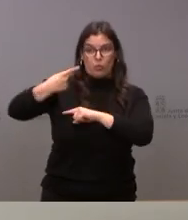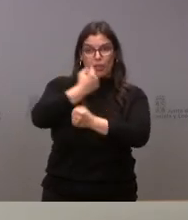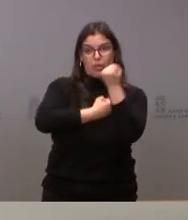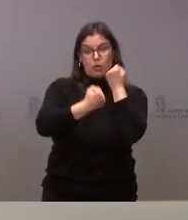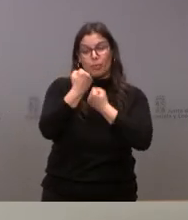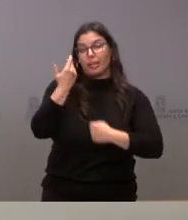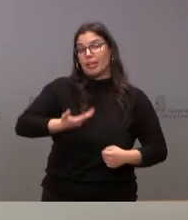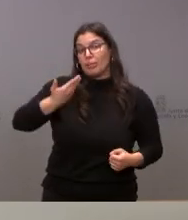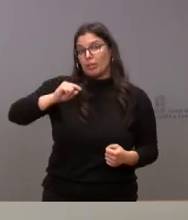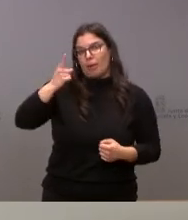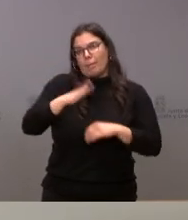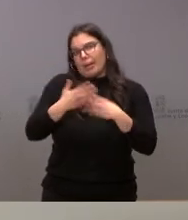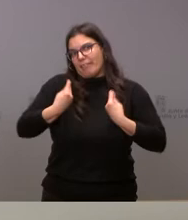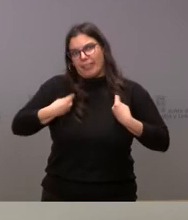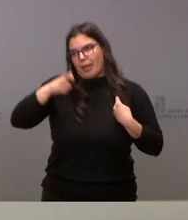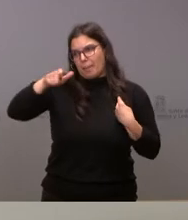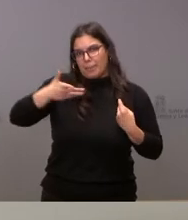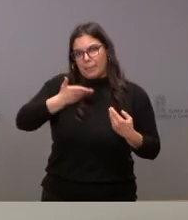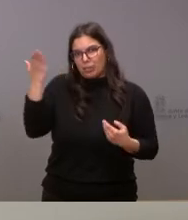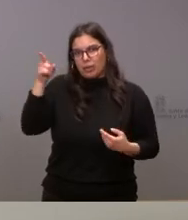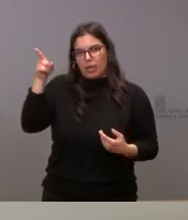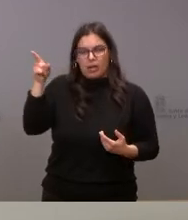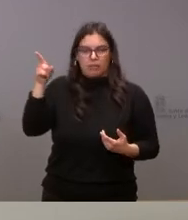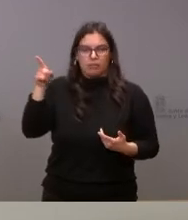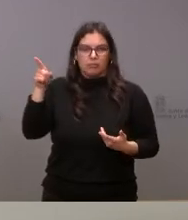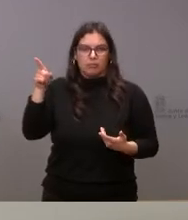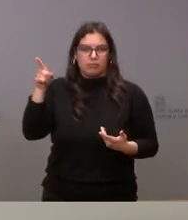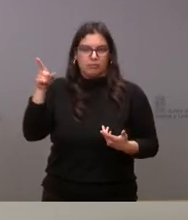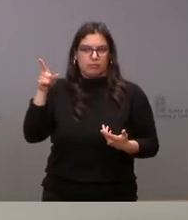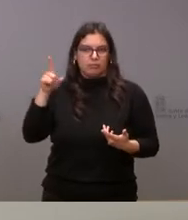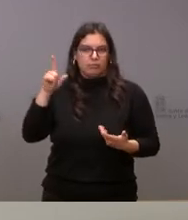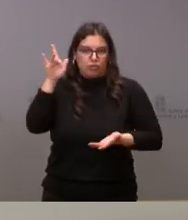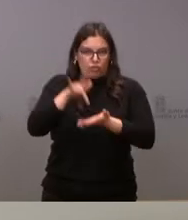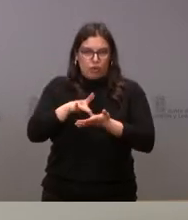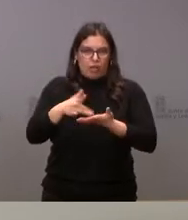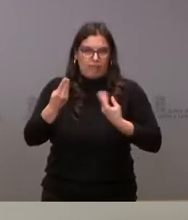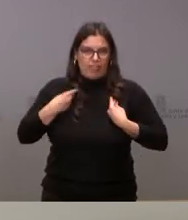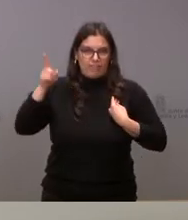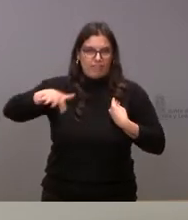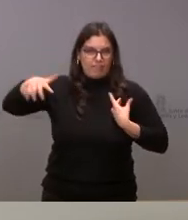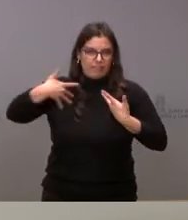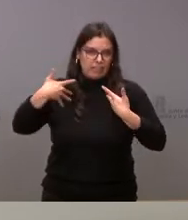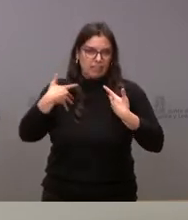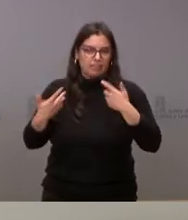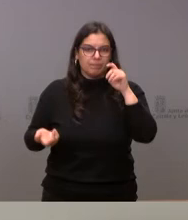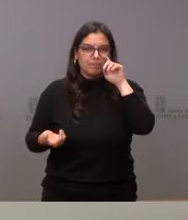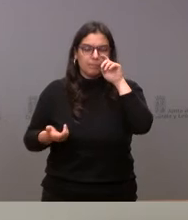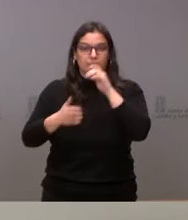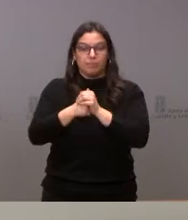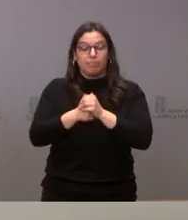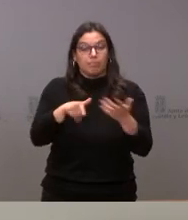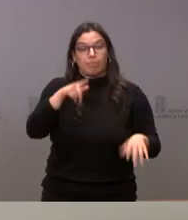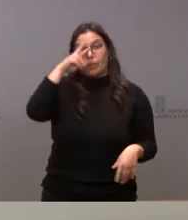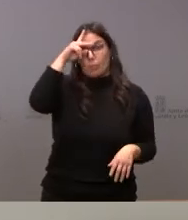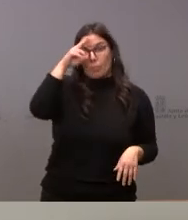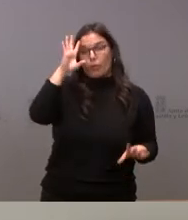más importante para la vida de las personas que allí residen. Esta preocupación,